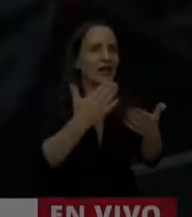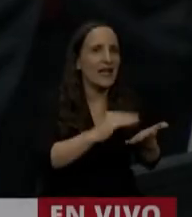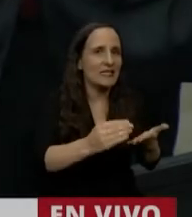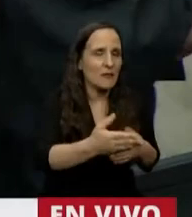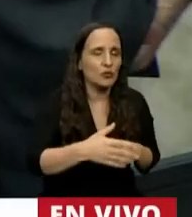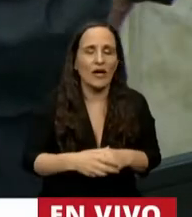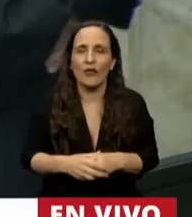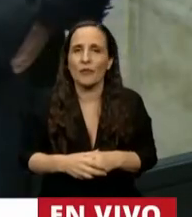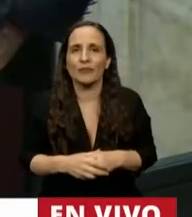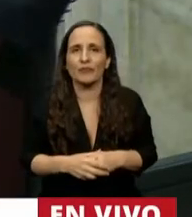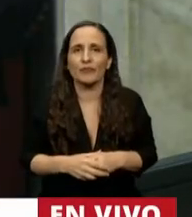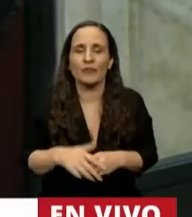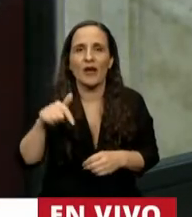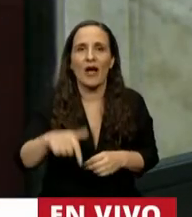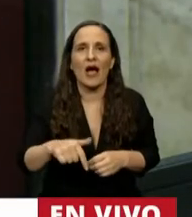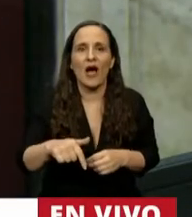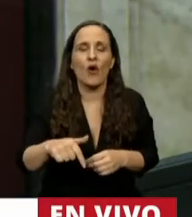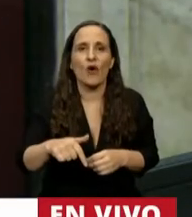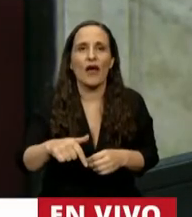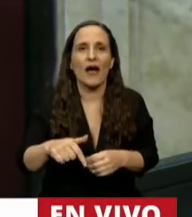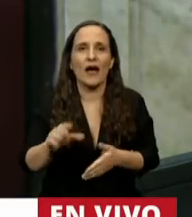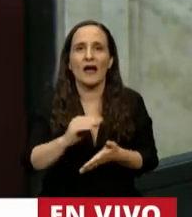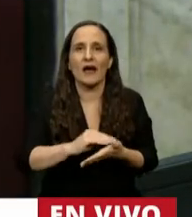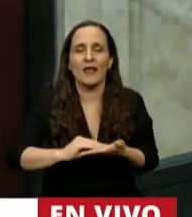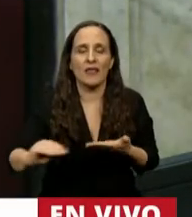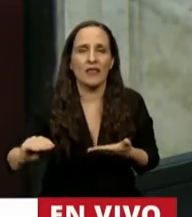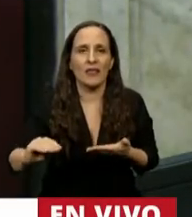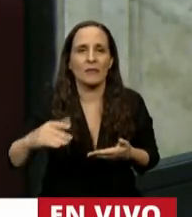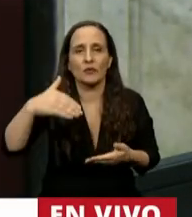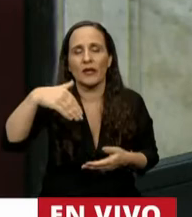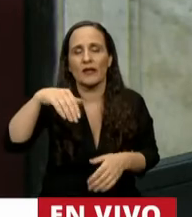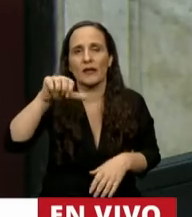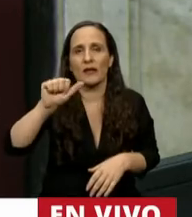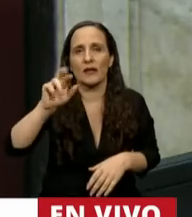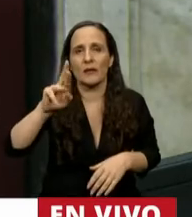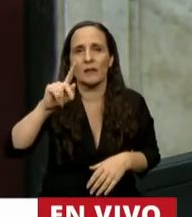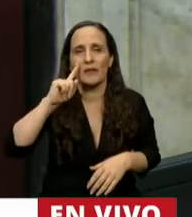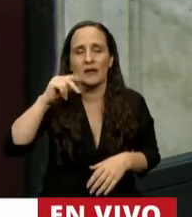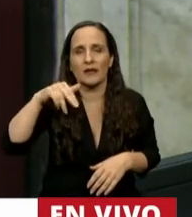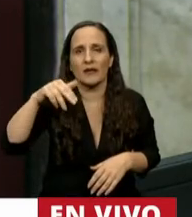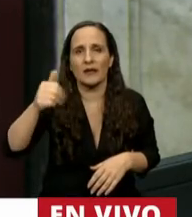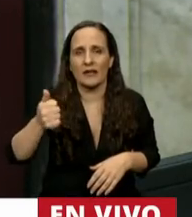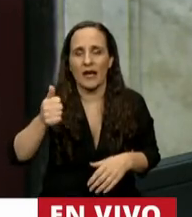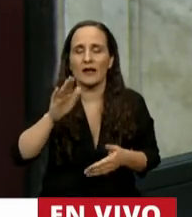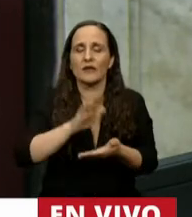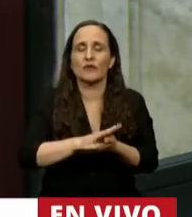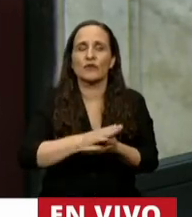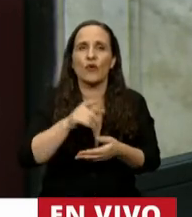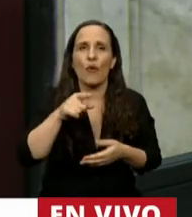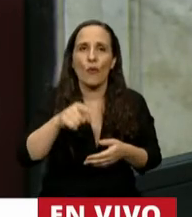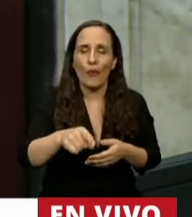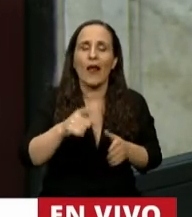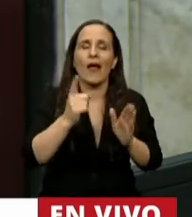Tiene la palabra la diputada Stilman, Mariana, para otro apartamiento